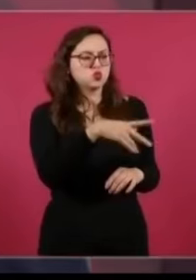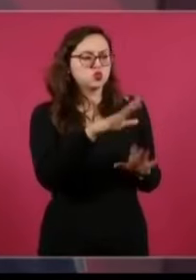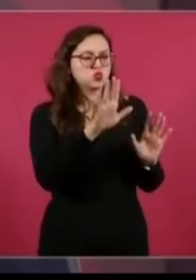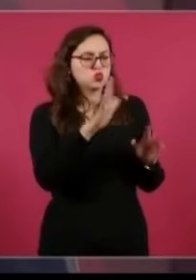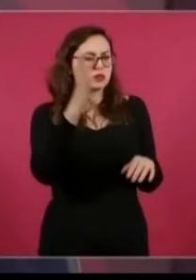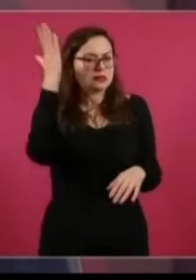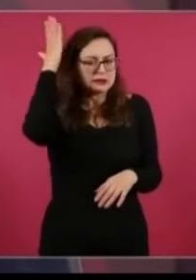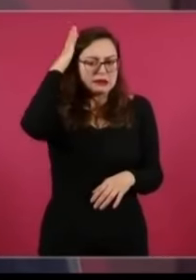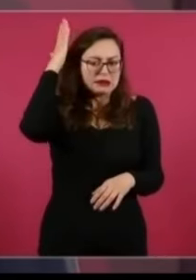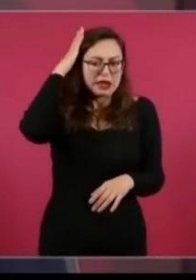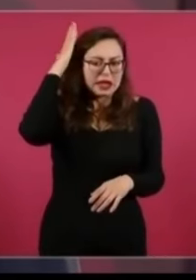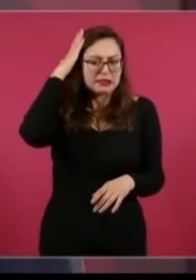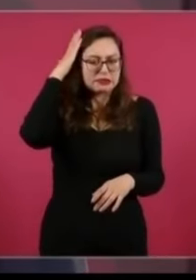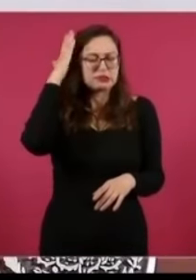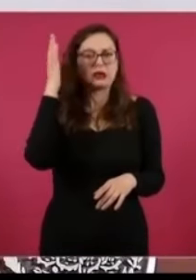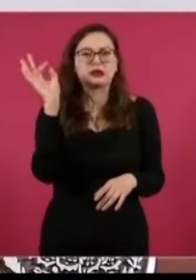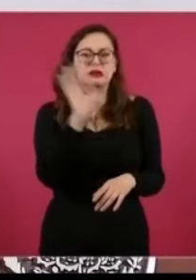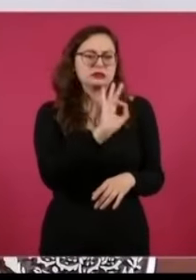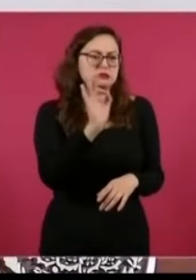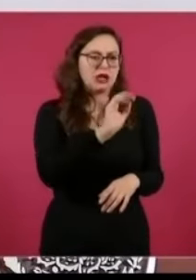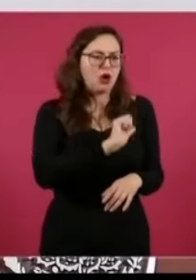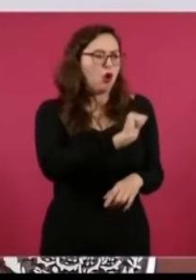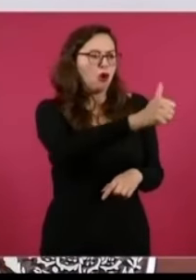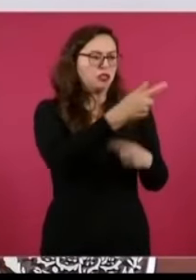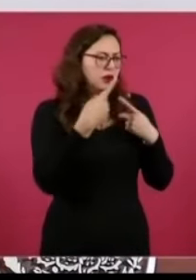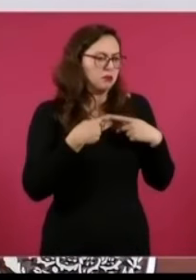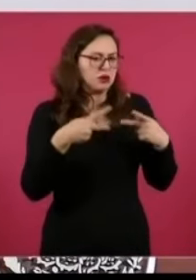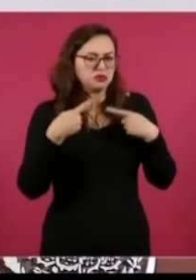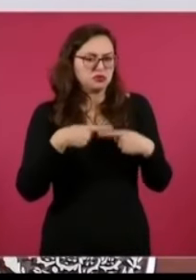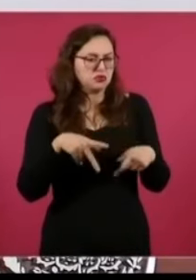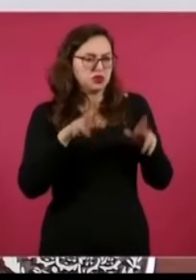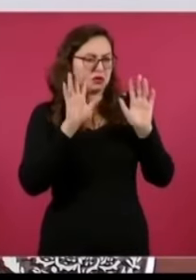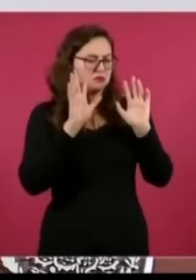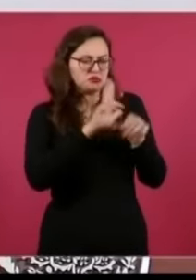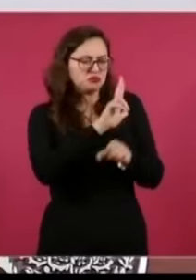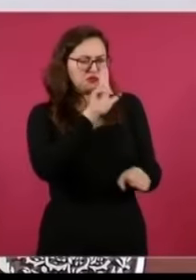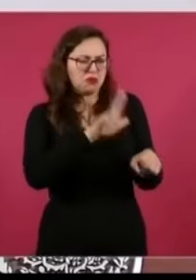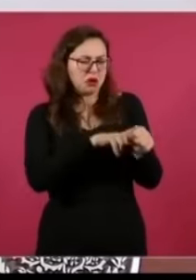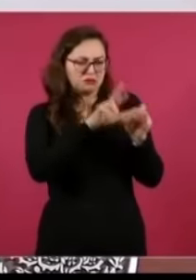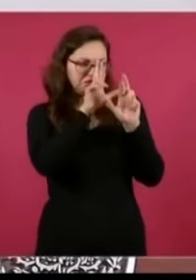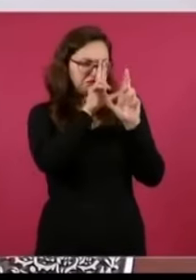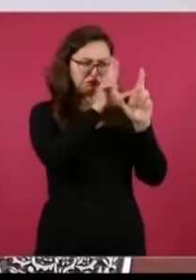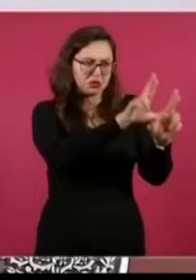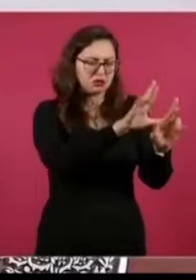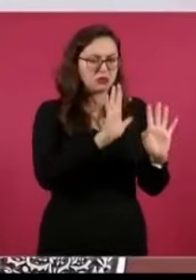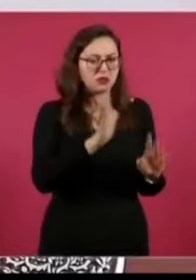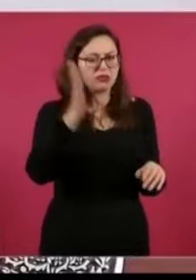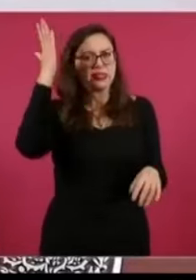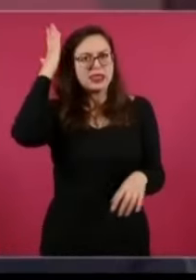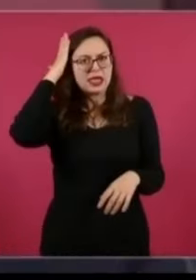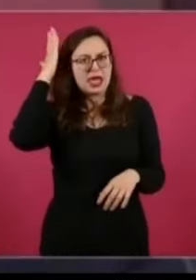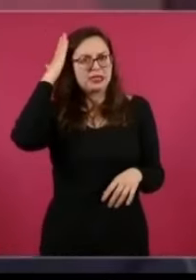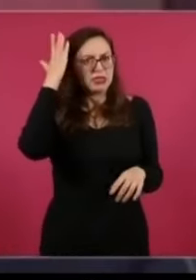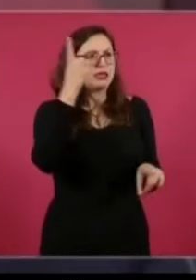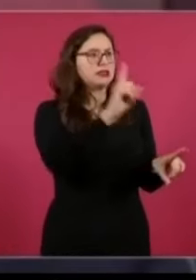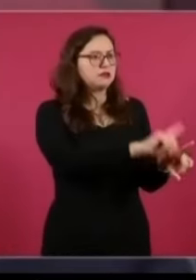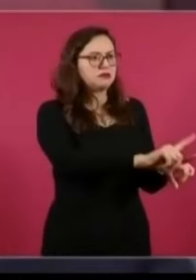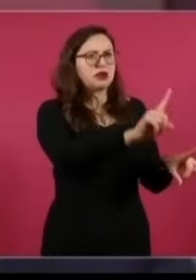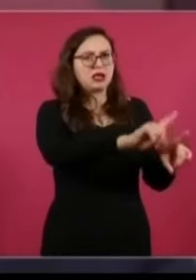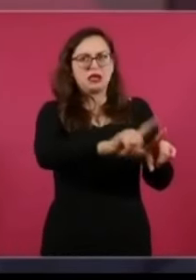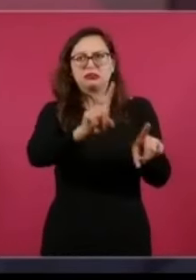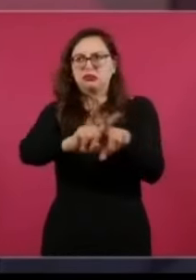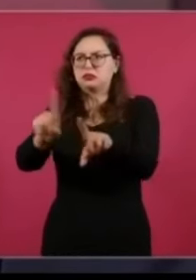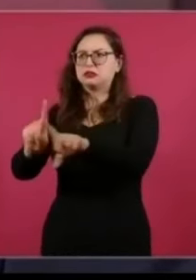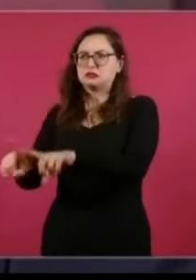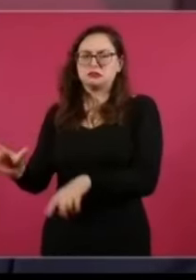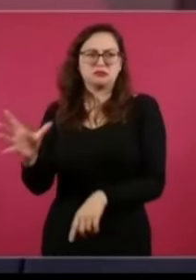iniciativa que debilite aún más al sector social de este